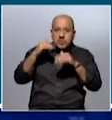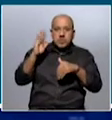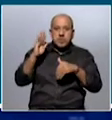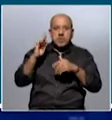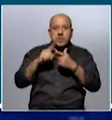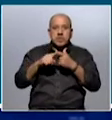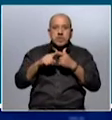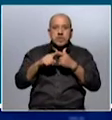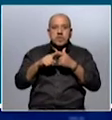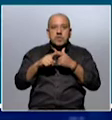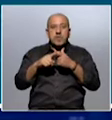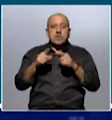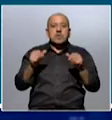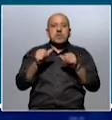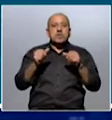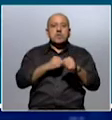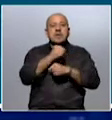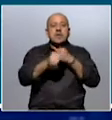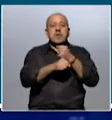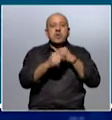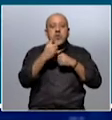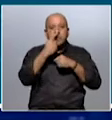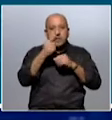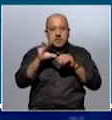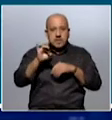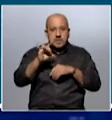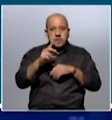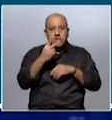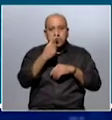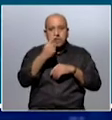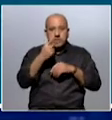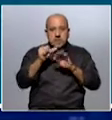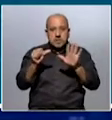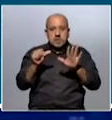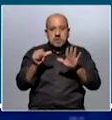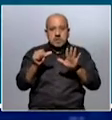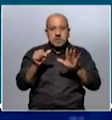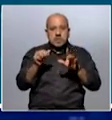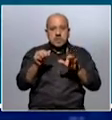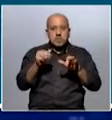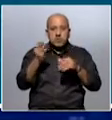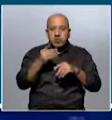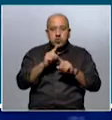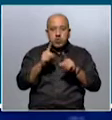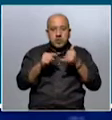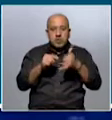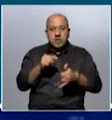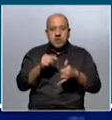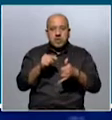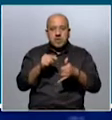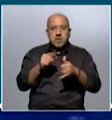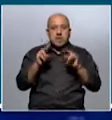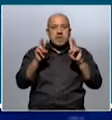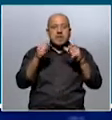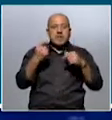dependencia que hicimos en el año 2015-2016, el 85% de ellas no tiene dependencia en ninguna de las